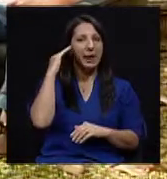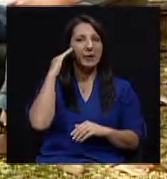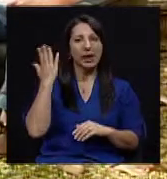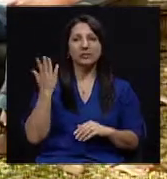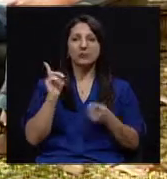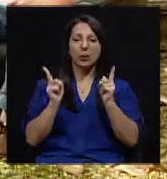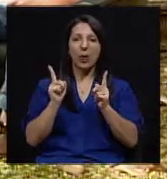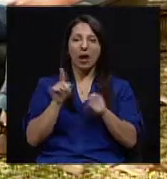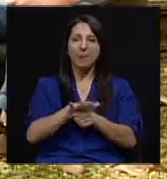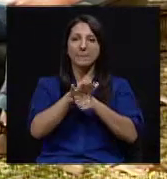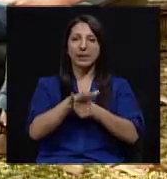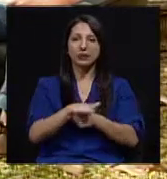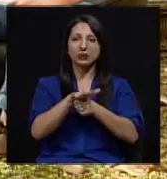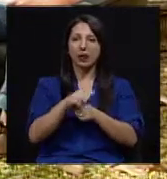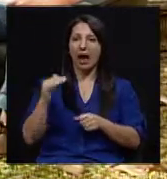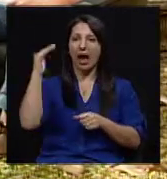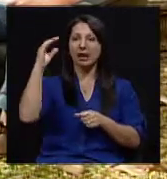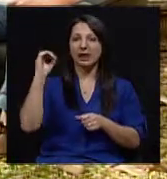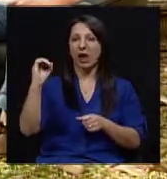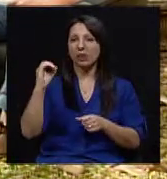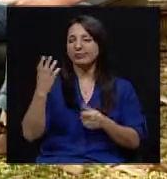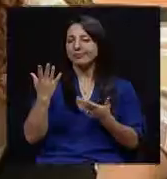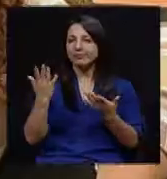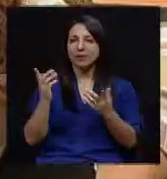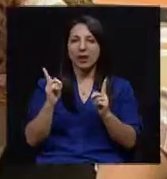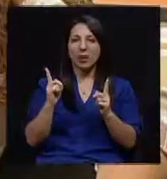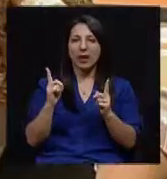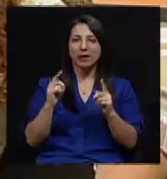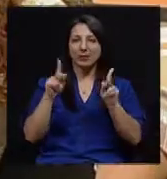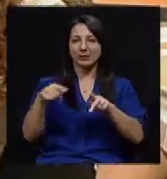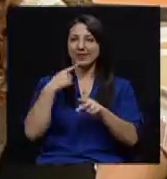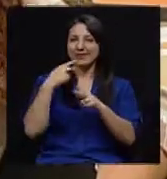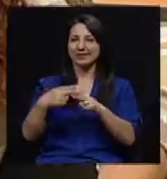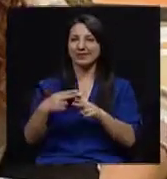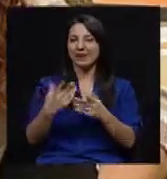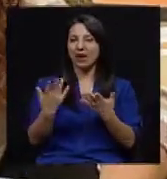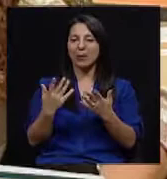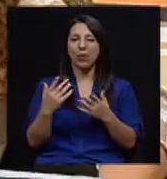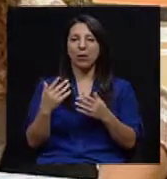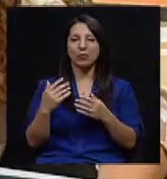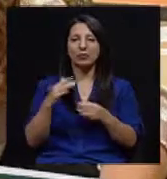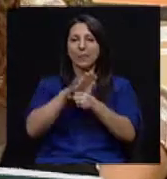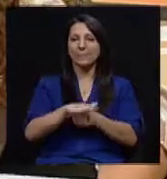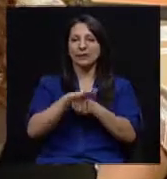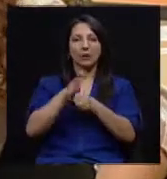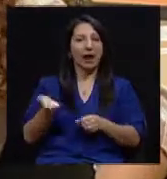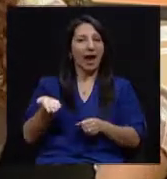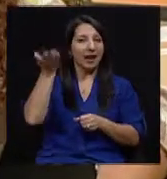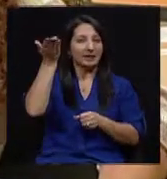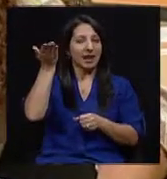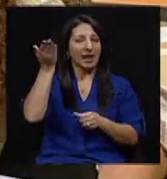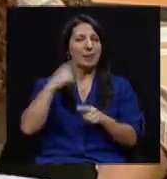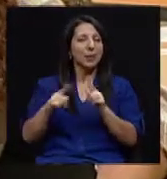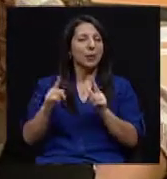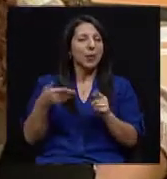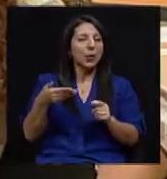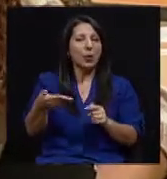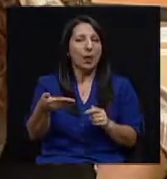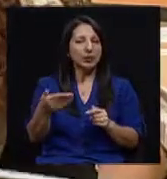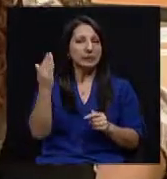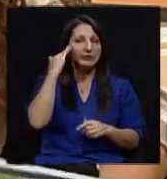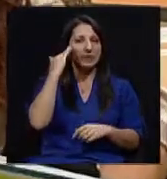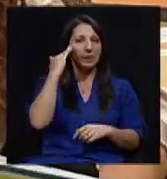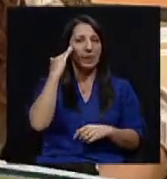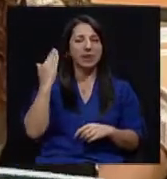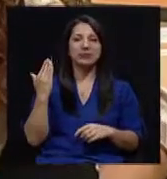cuál es la presión alta o hipertensión? ¿Verdad? Como la gente a veces habla de la presión alta, ¿verdad? Pero ¿cuándo